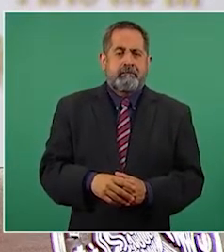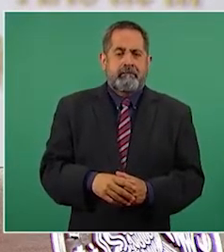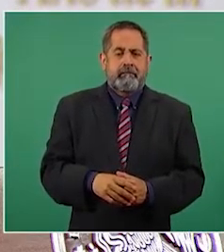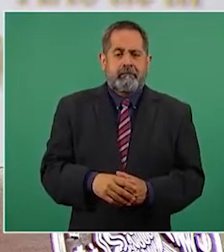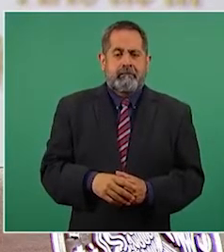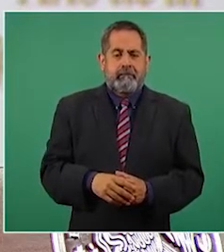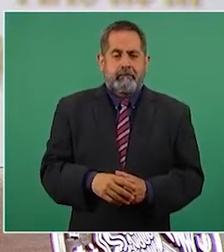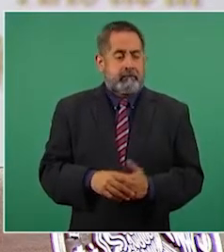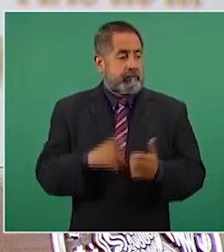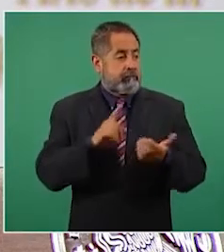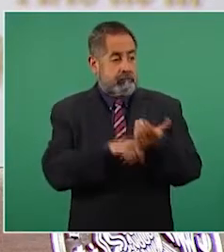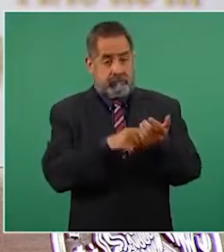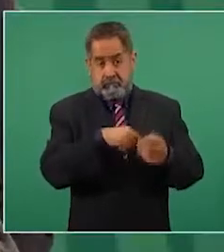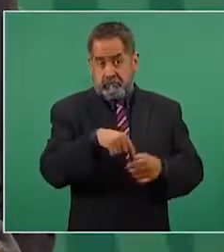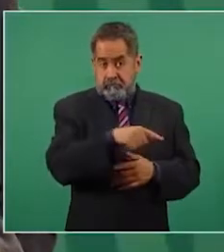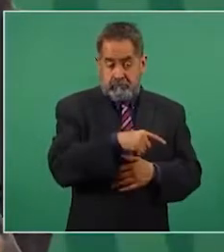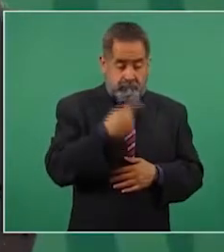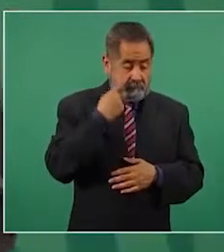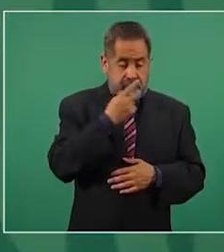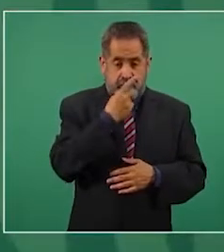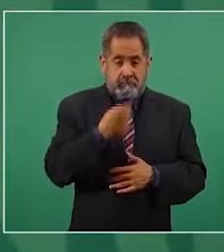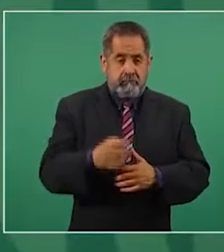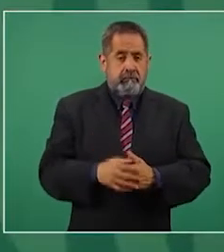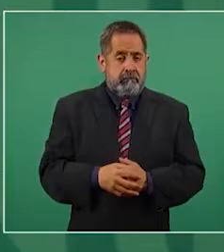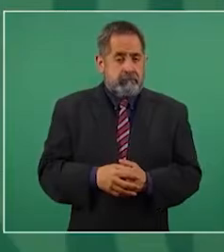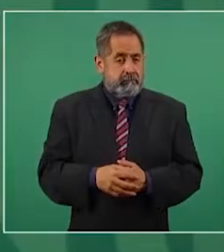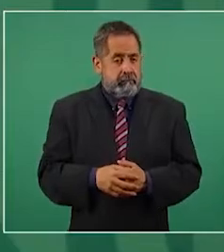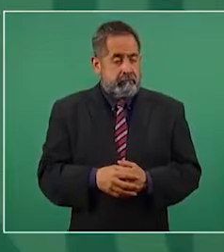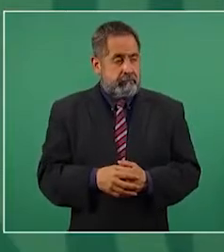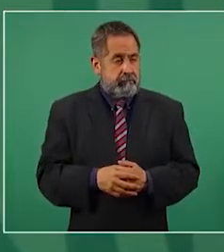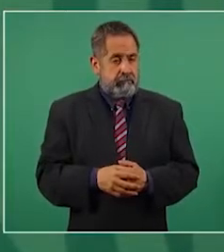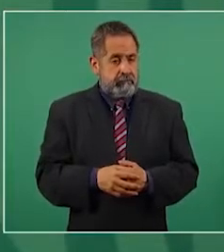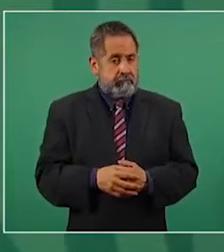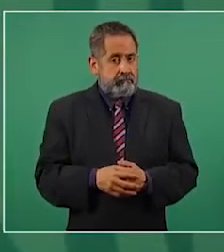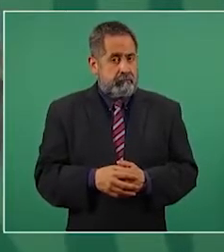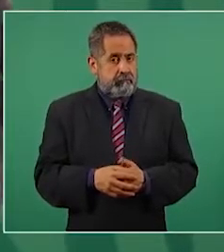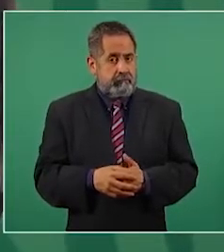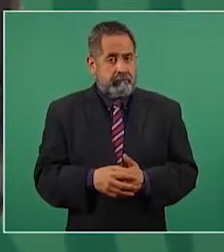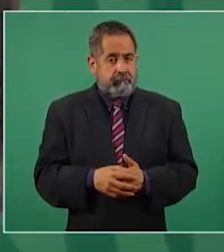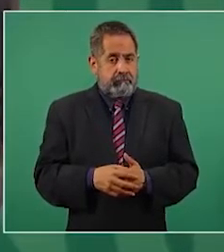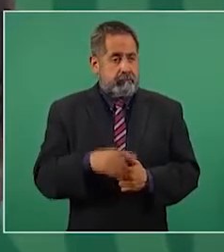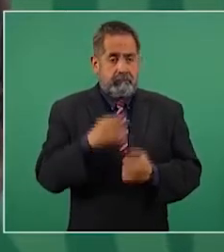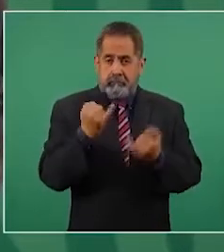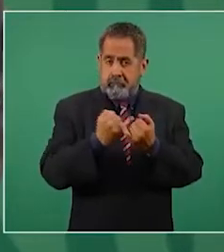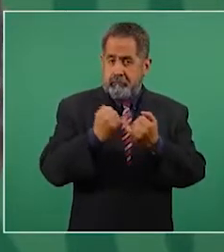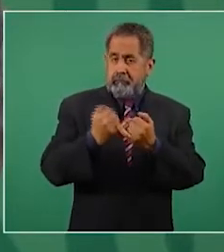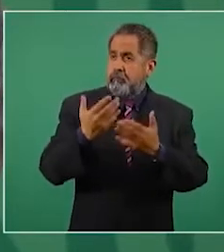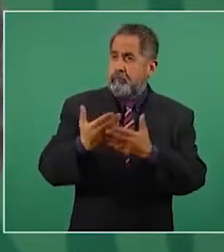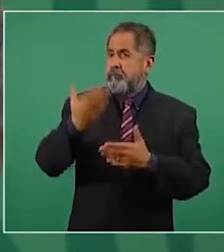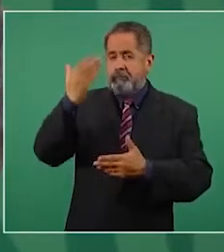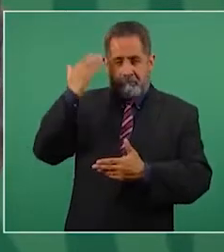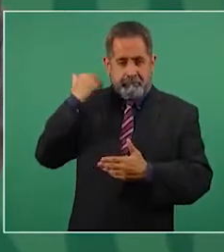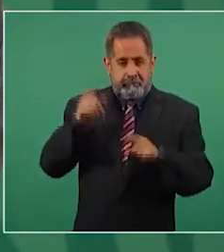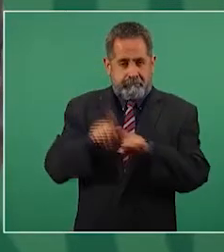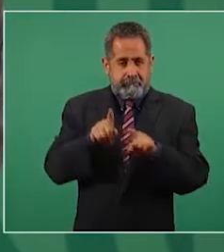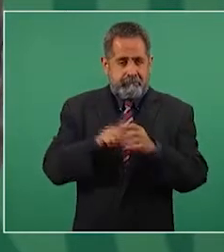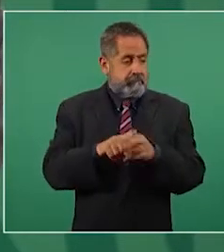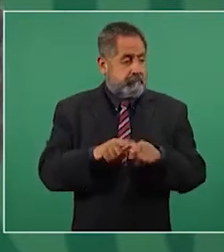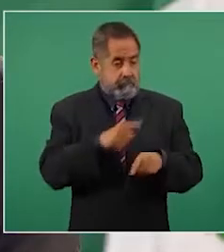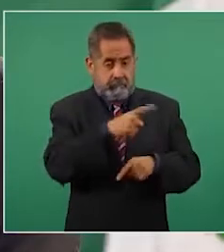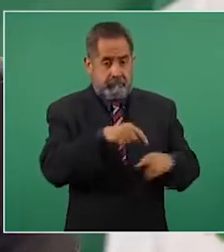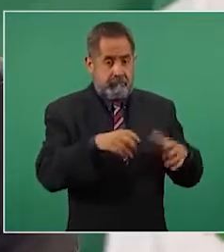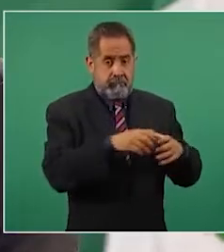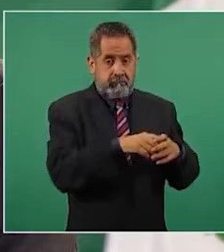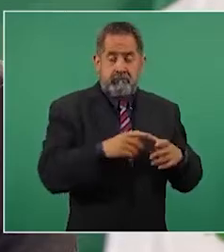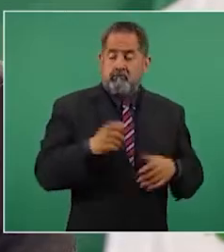¿Van a salir como era antes a decir